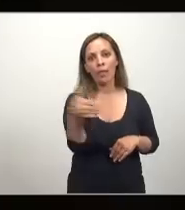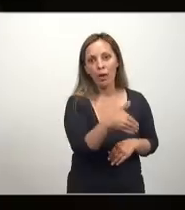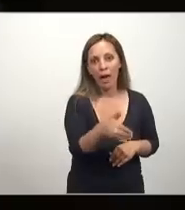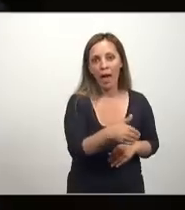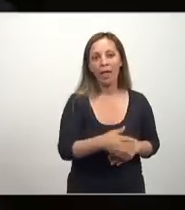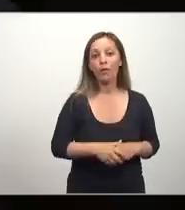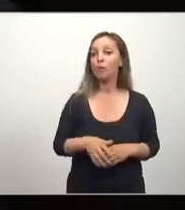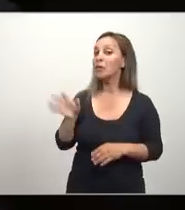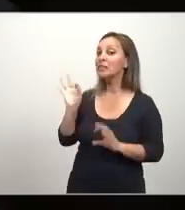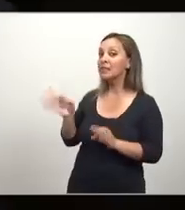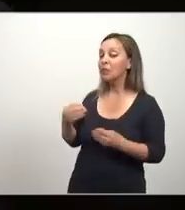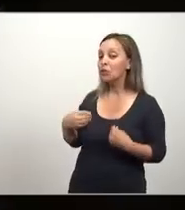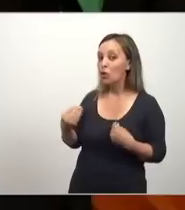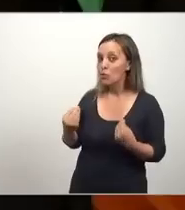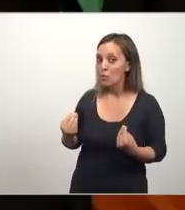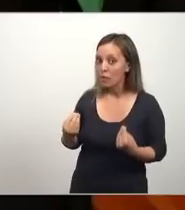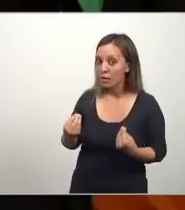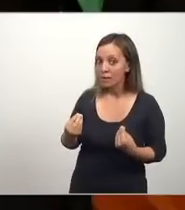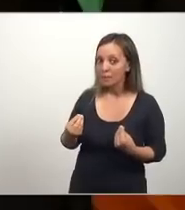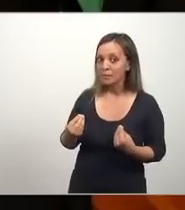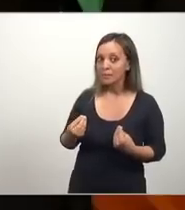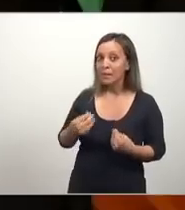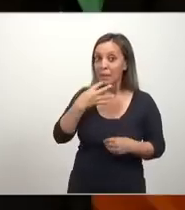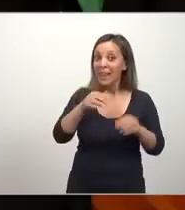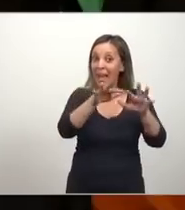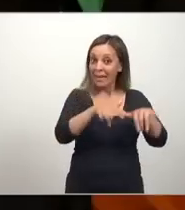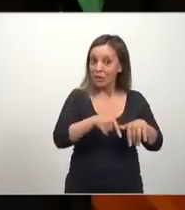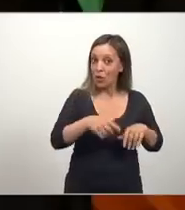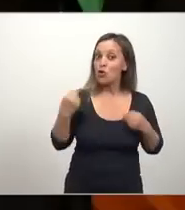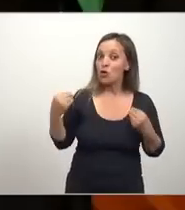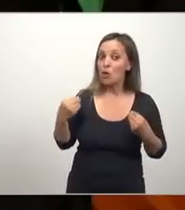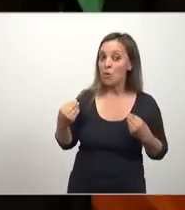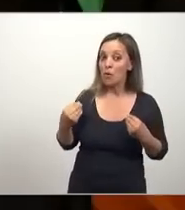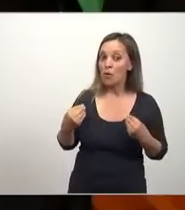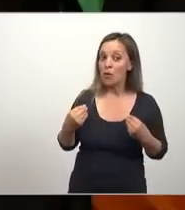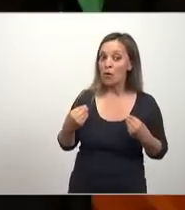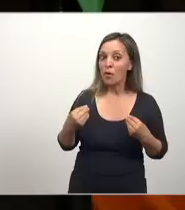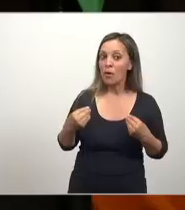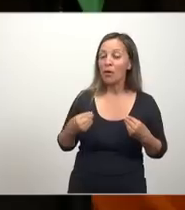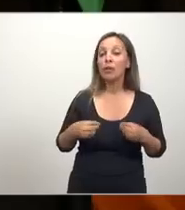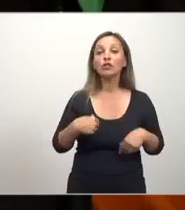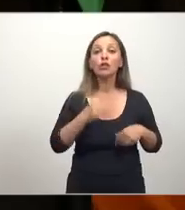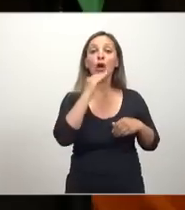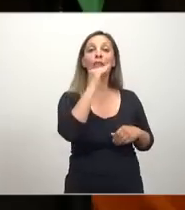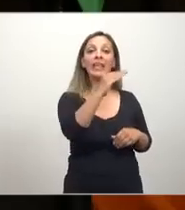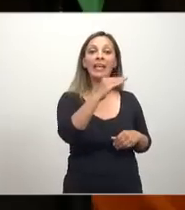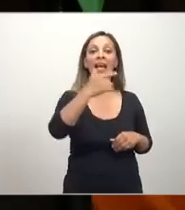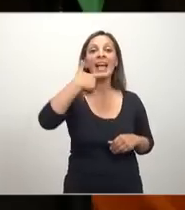¿sabes cómo le llamé a Adam Smith? Está escrito, en lugar de Adam Smith, Alan García.